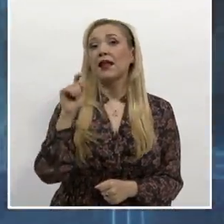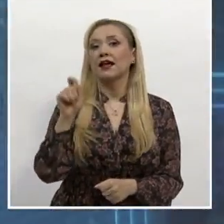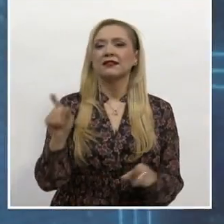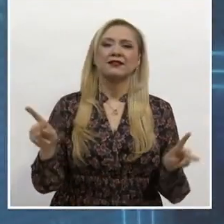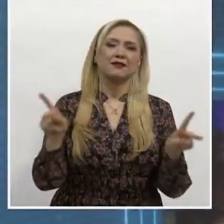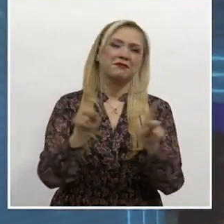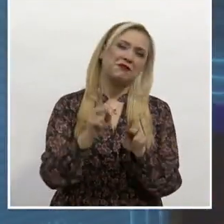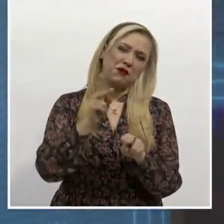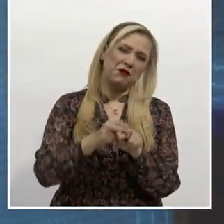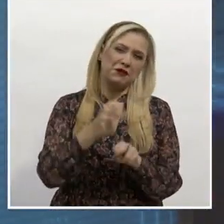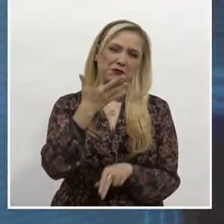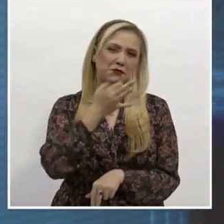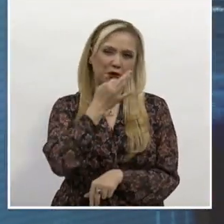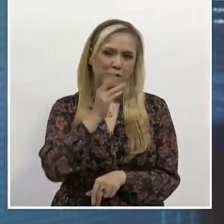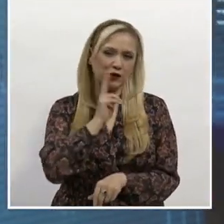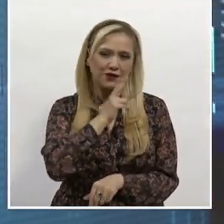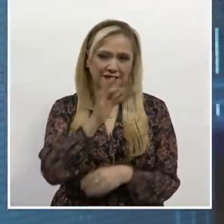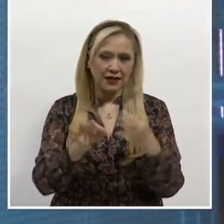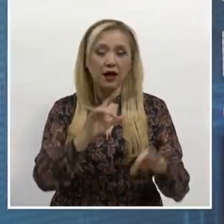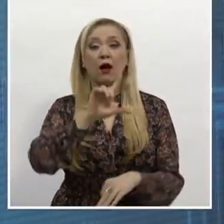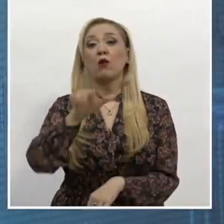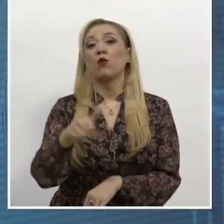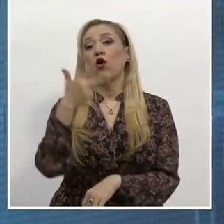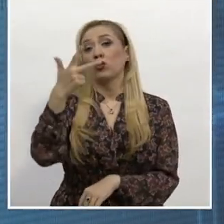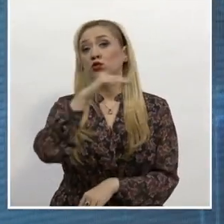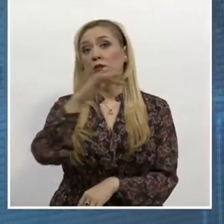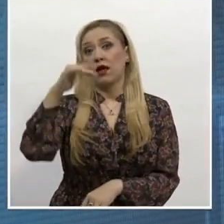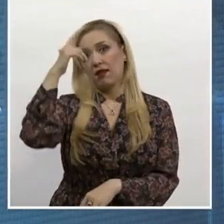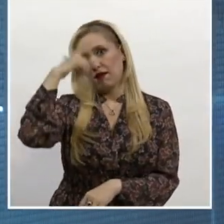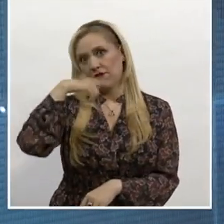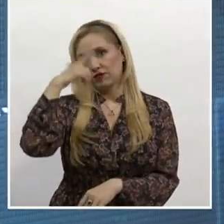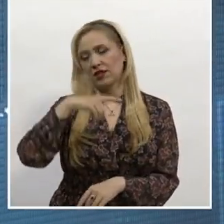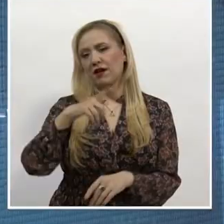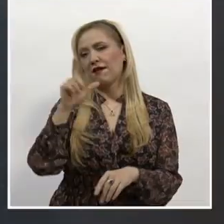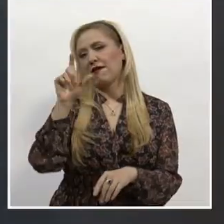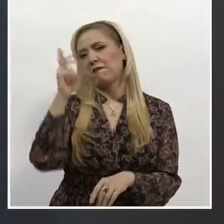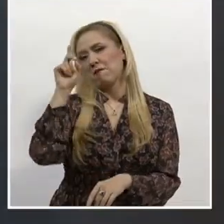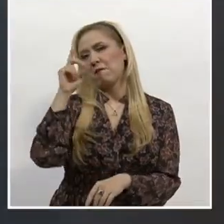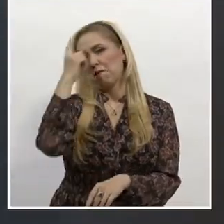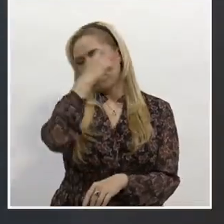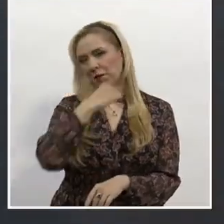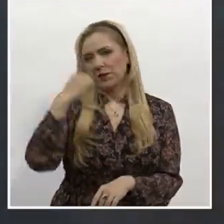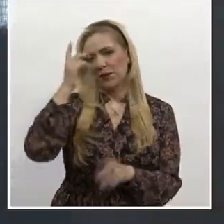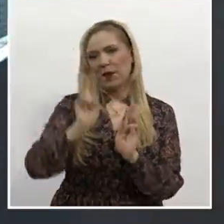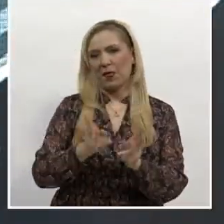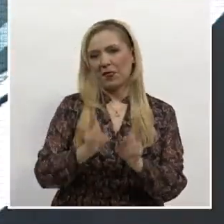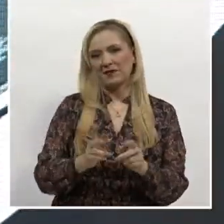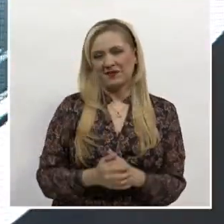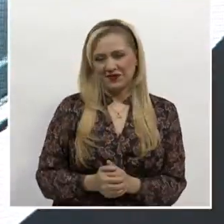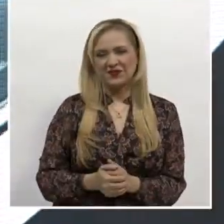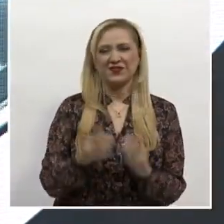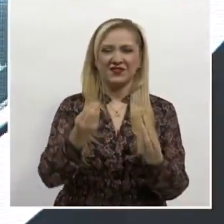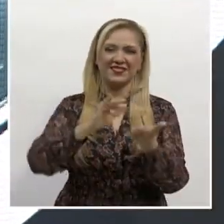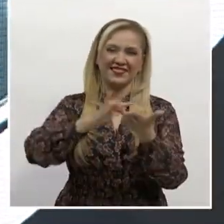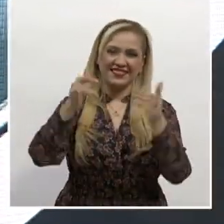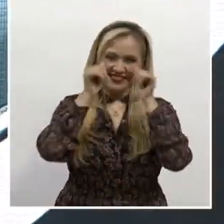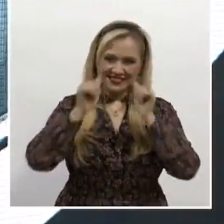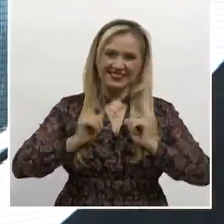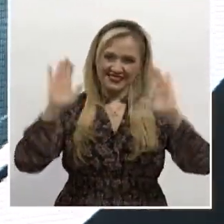avance informativo y a las 20.30 horas el noticiario nocturno. Soy Laura Murillo. Muchas gracias por su atención. Hasta pronto.